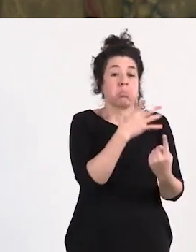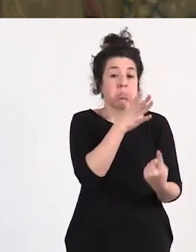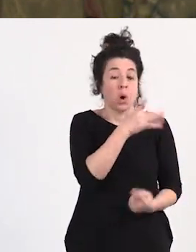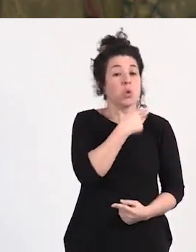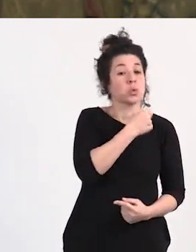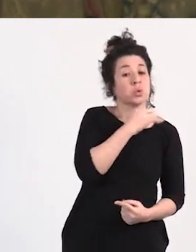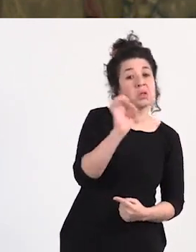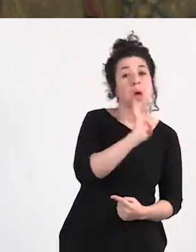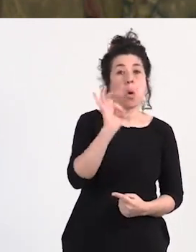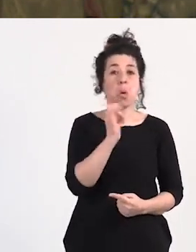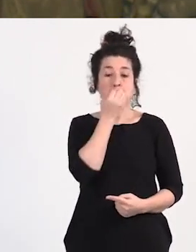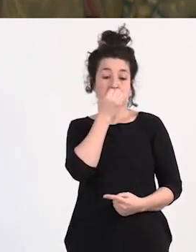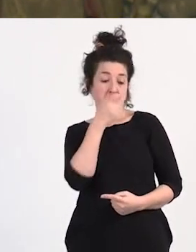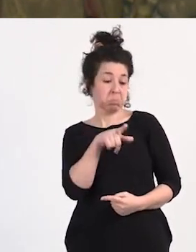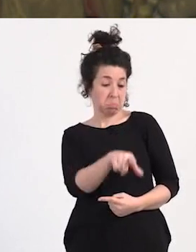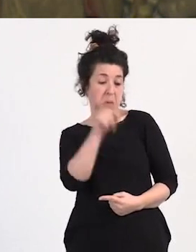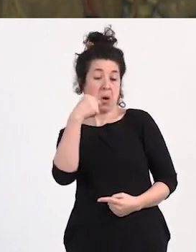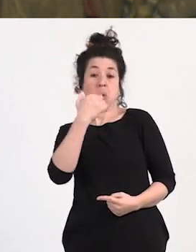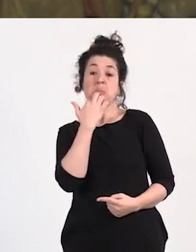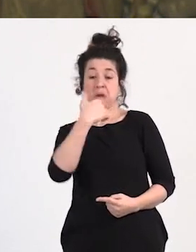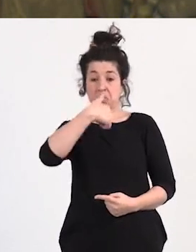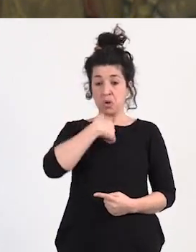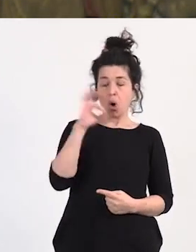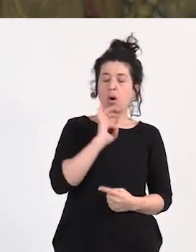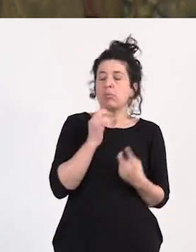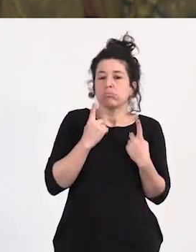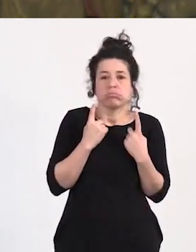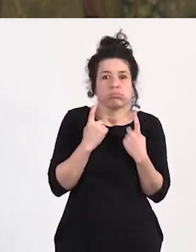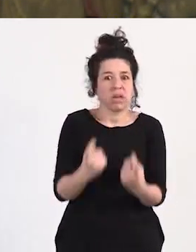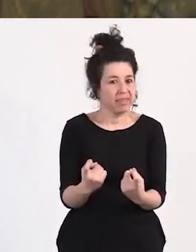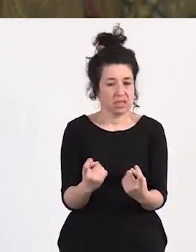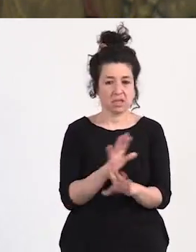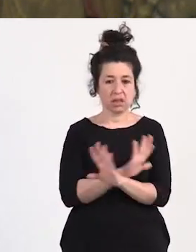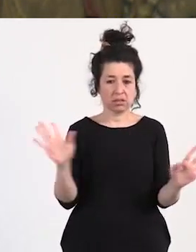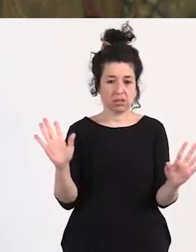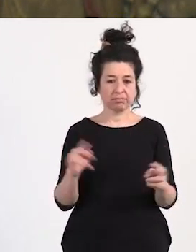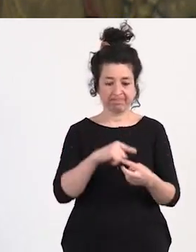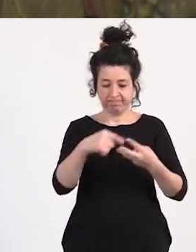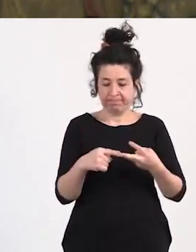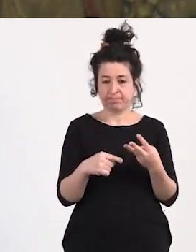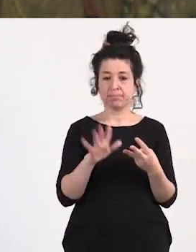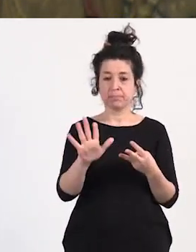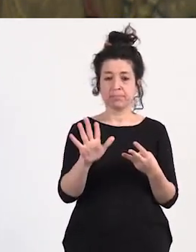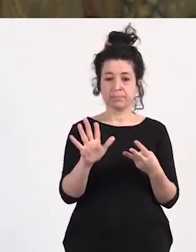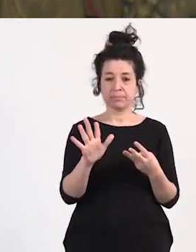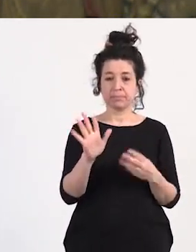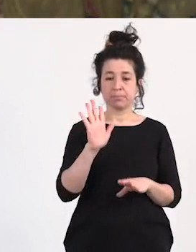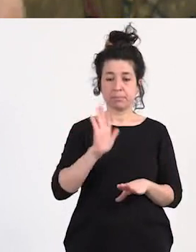o porque por necesidad absoluta pero entonces para estas personas el colectivo al que yo represento también